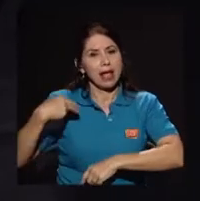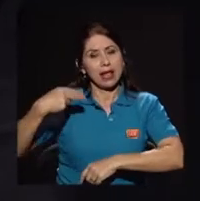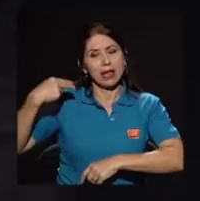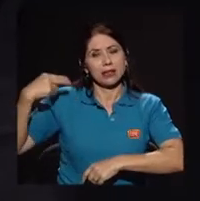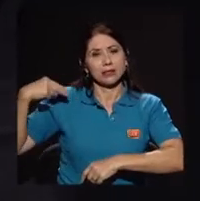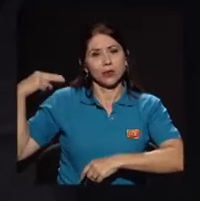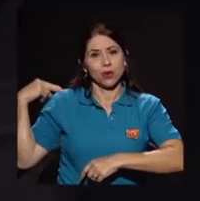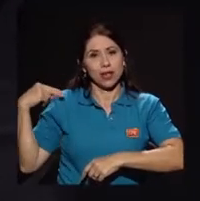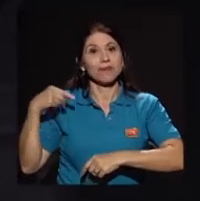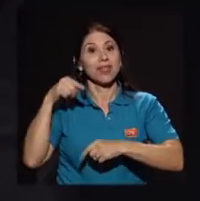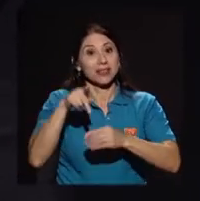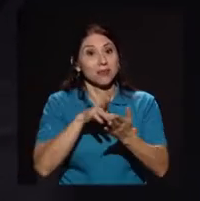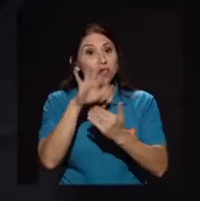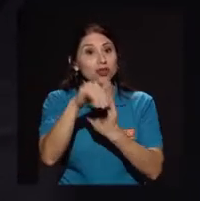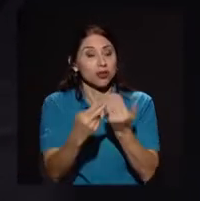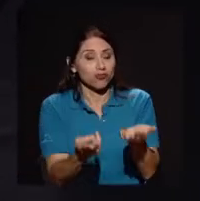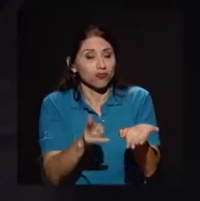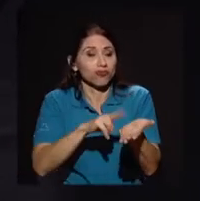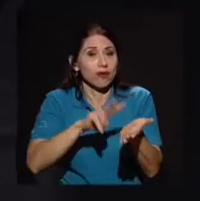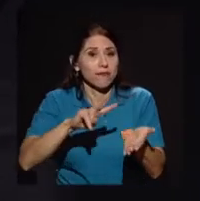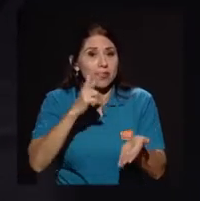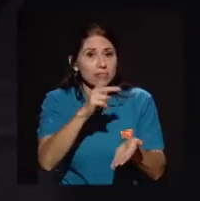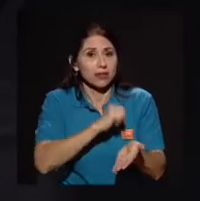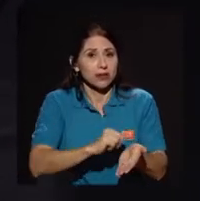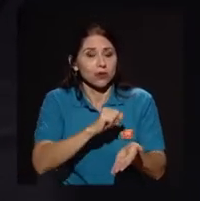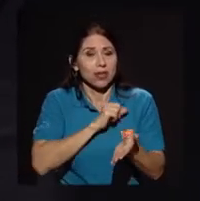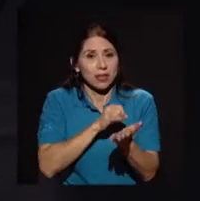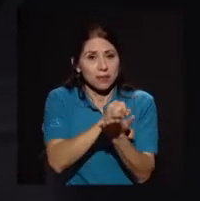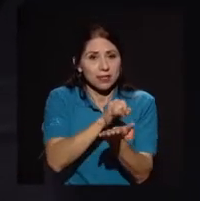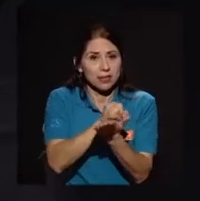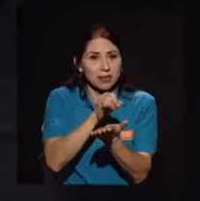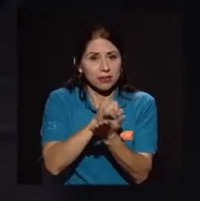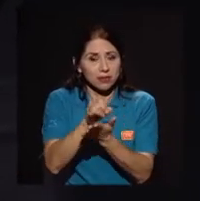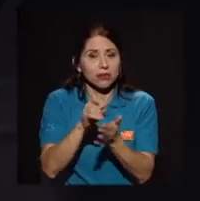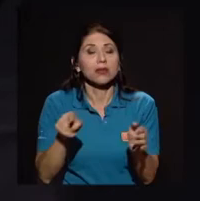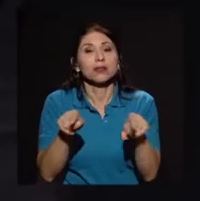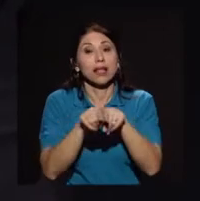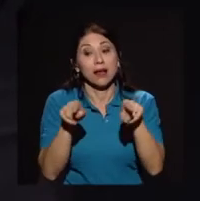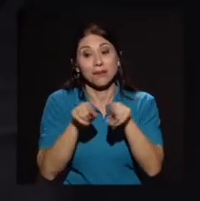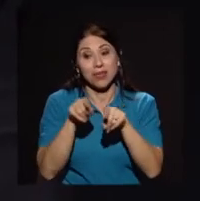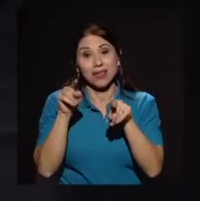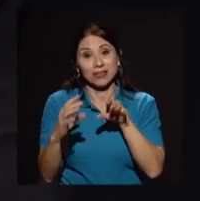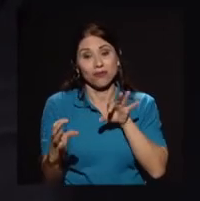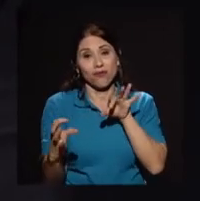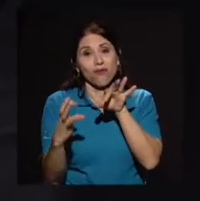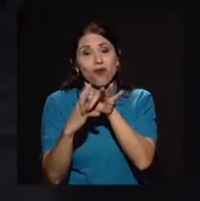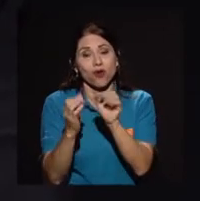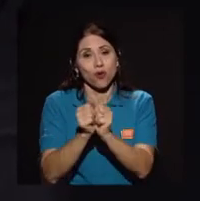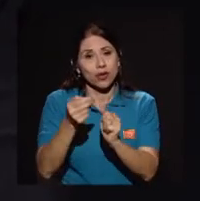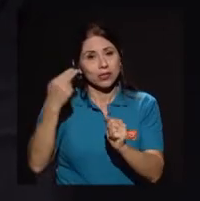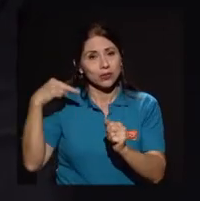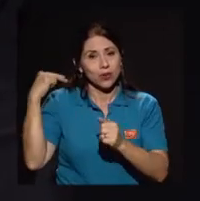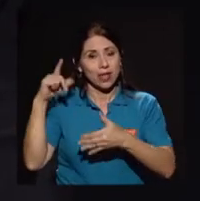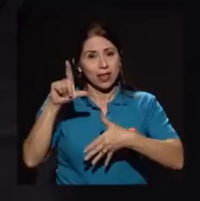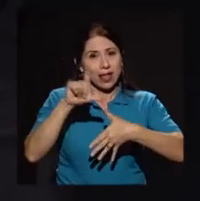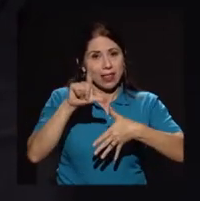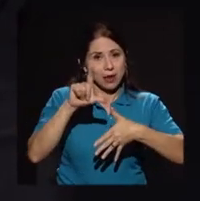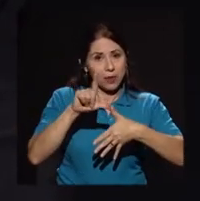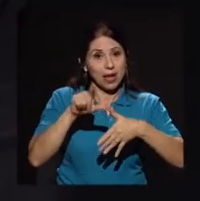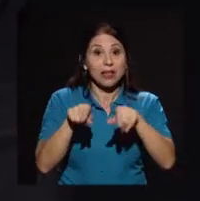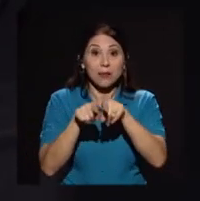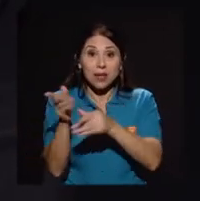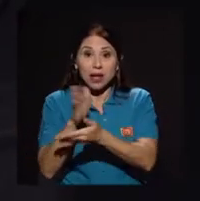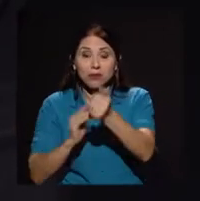Vicerrectoría de Investigación y que también forma parte de una red de historia en Latinoamérica y algunos países de Europa. Entonces, vinieron